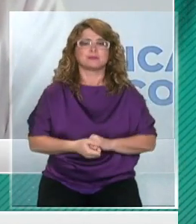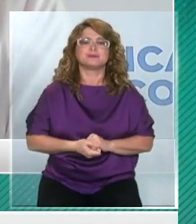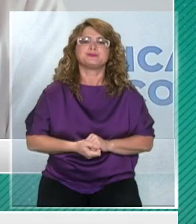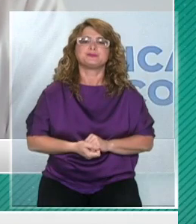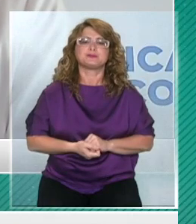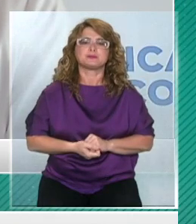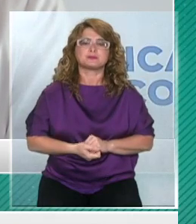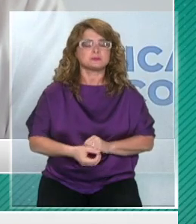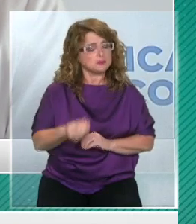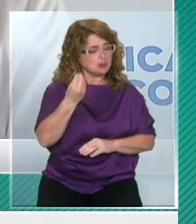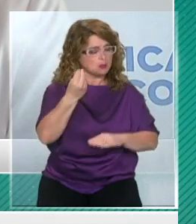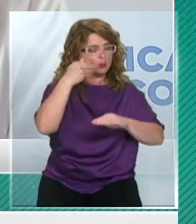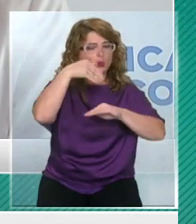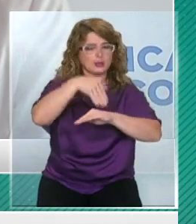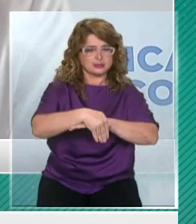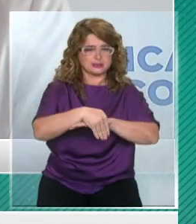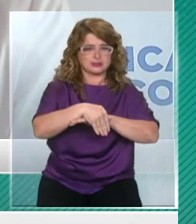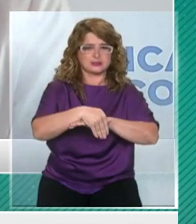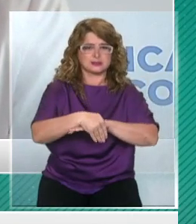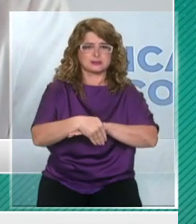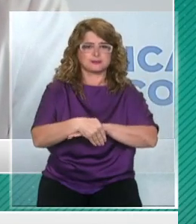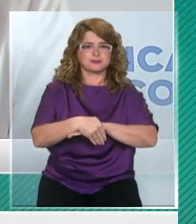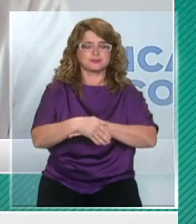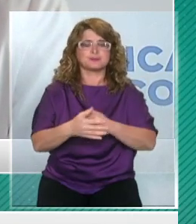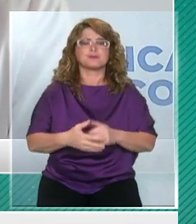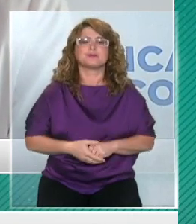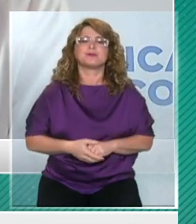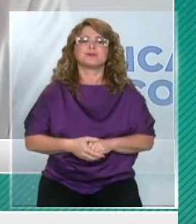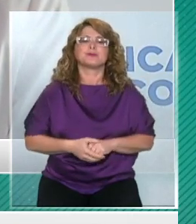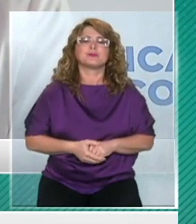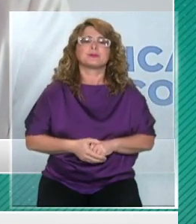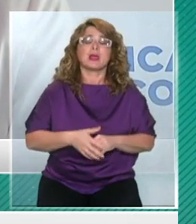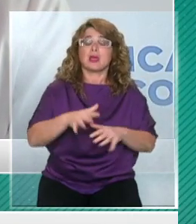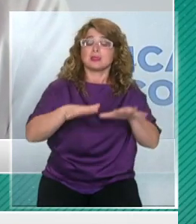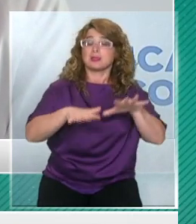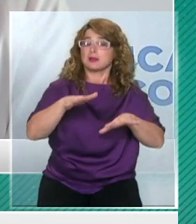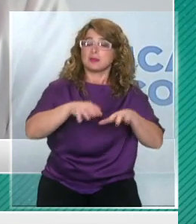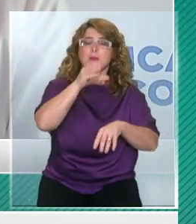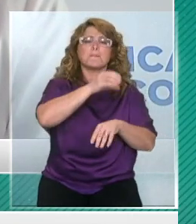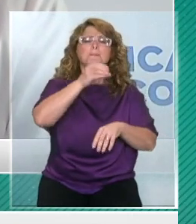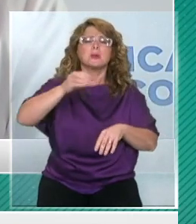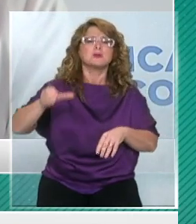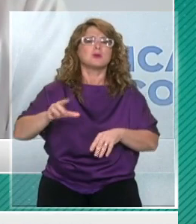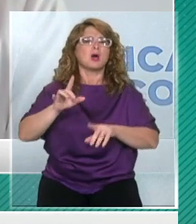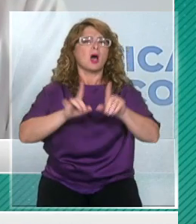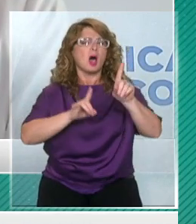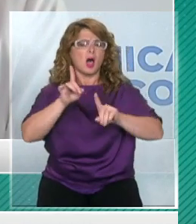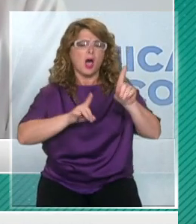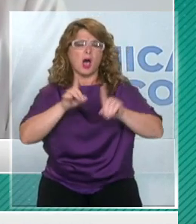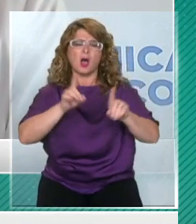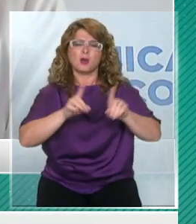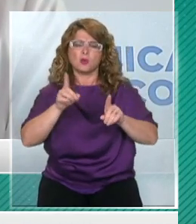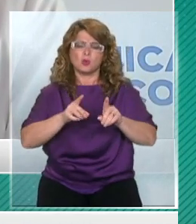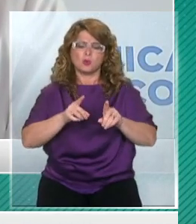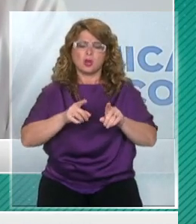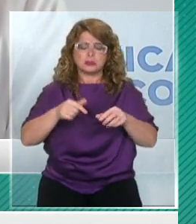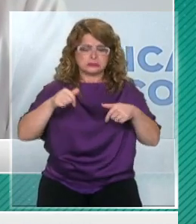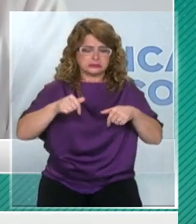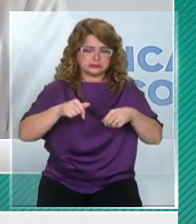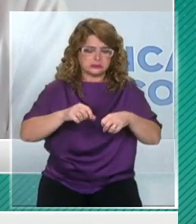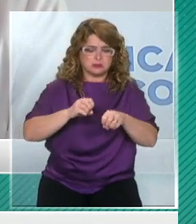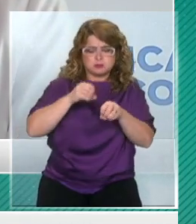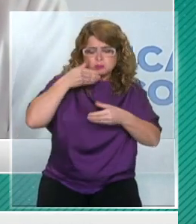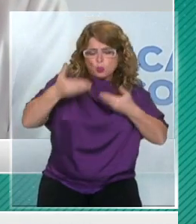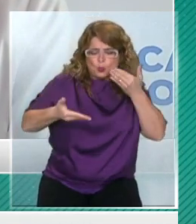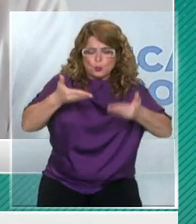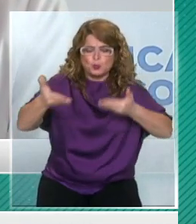Hola, muy buenas tardes. Bueno, es cierto, quizá a las personas que de alguna manera se contagian con el COVID-19,